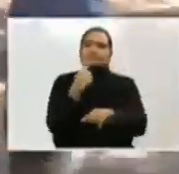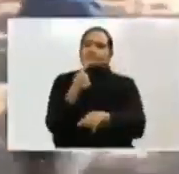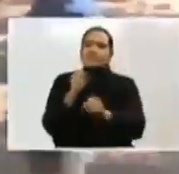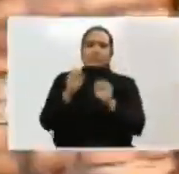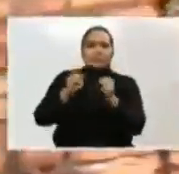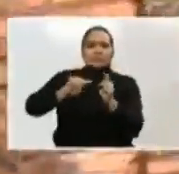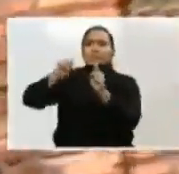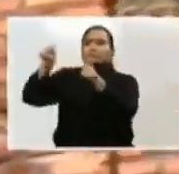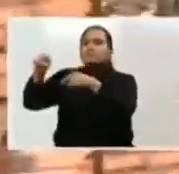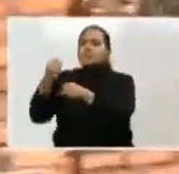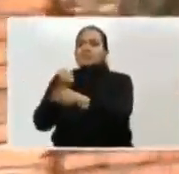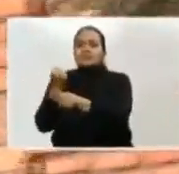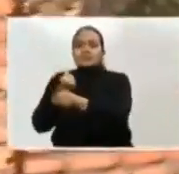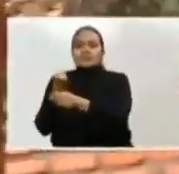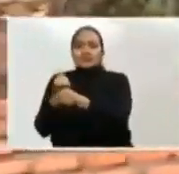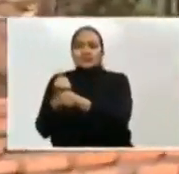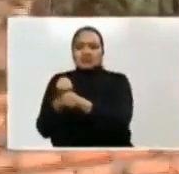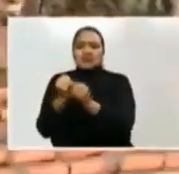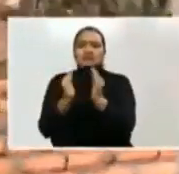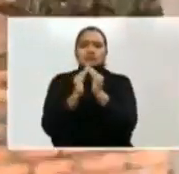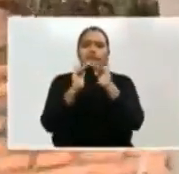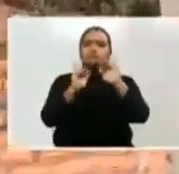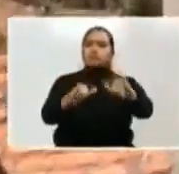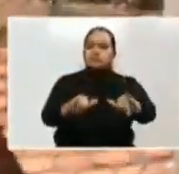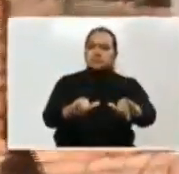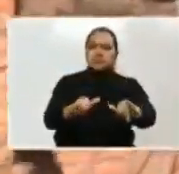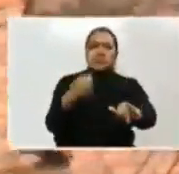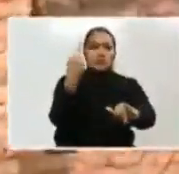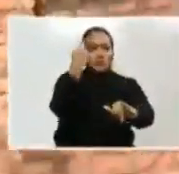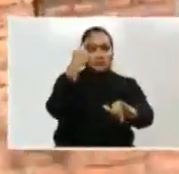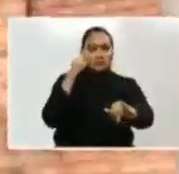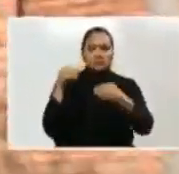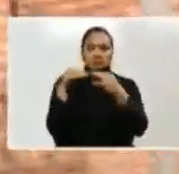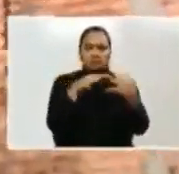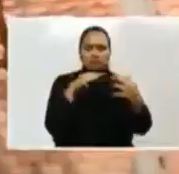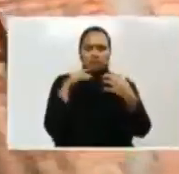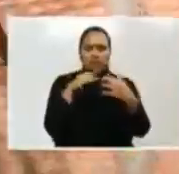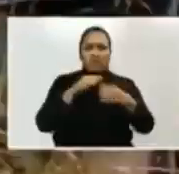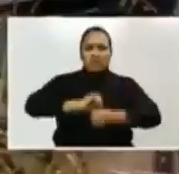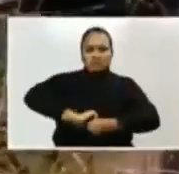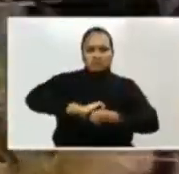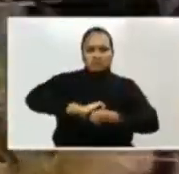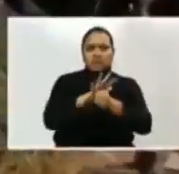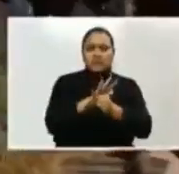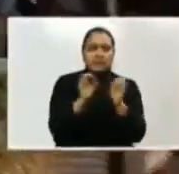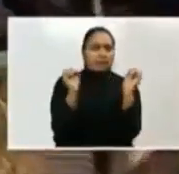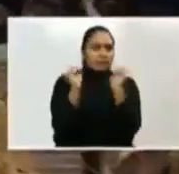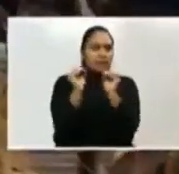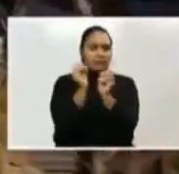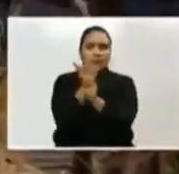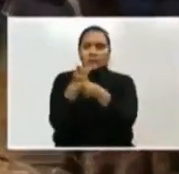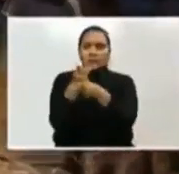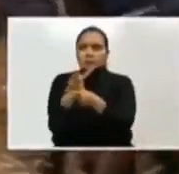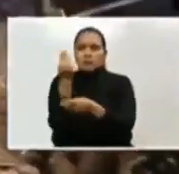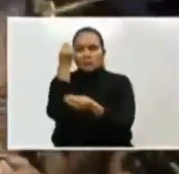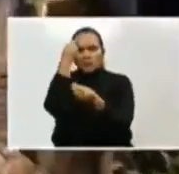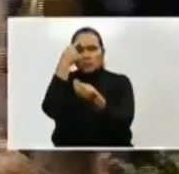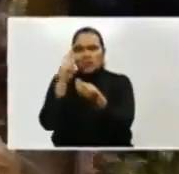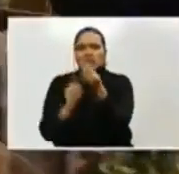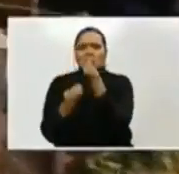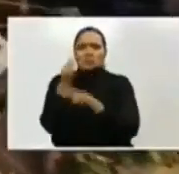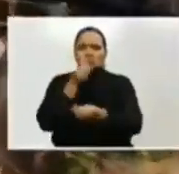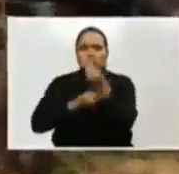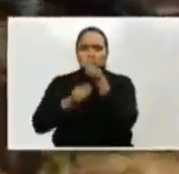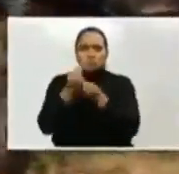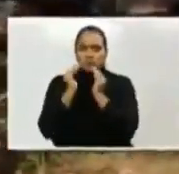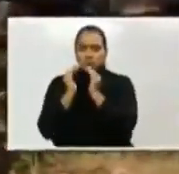que nos obliga a esta guerra contra el coronavirus, no han logrado producir para poner los alimentos